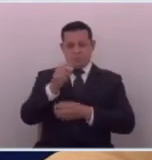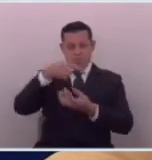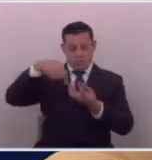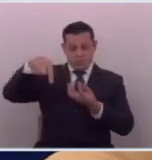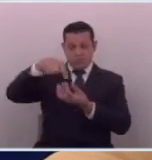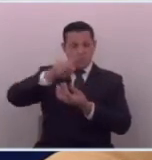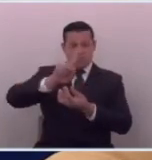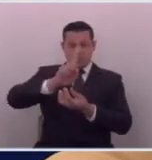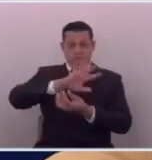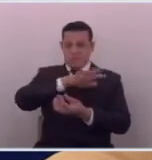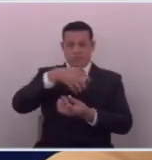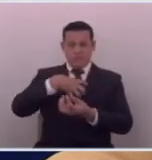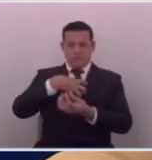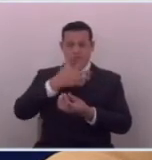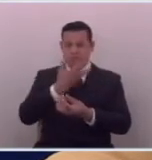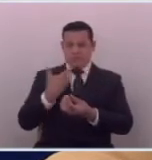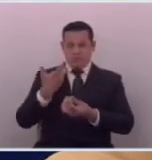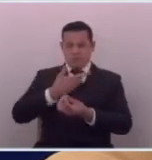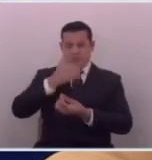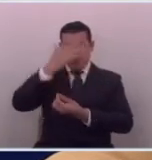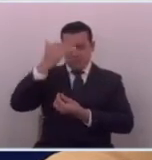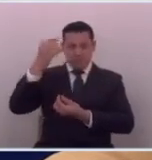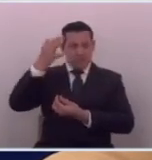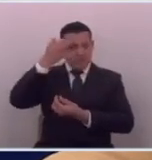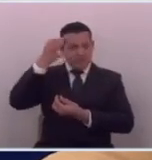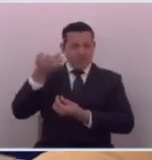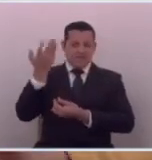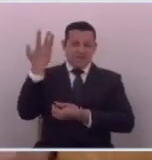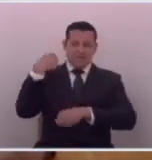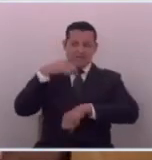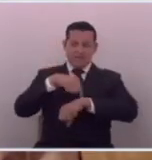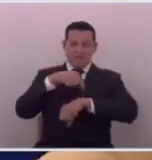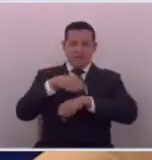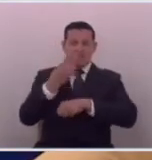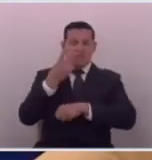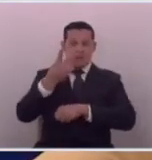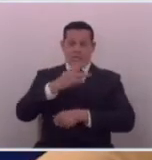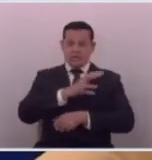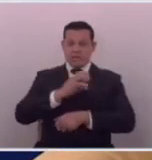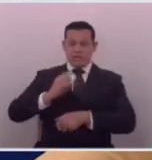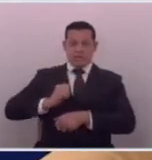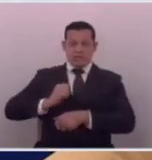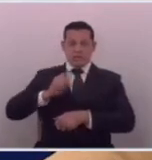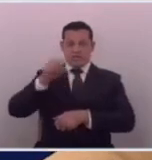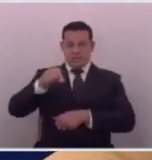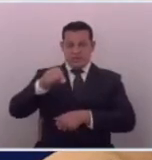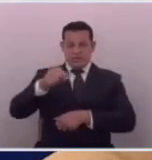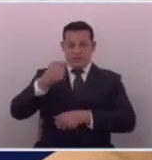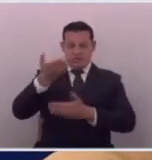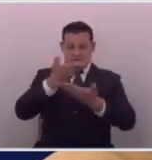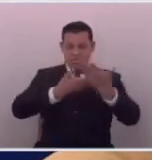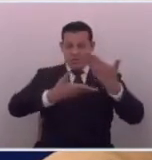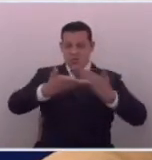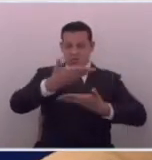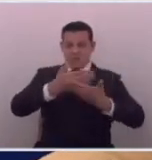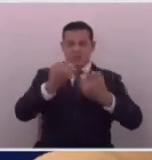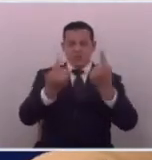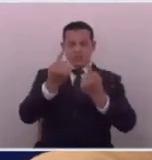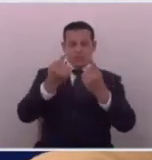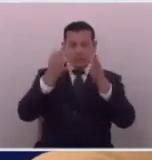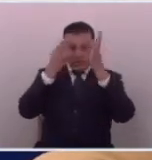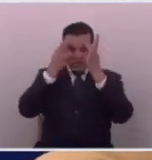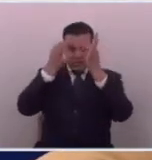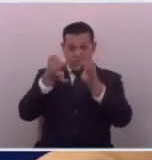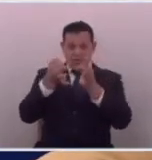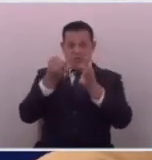dueños de nuestro país como lo creían antes que veían a nuestro país como una finca y ustedes decidían qué era lo que